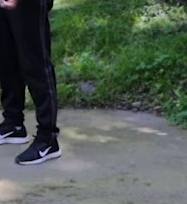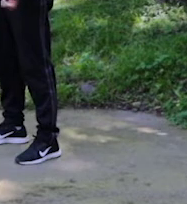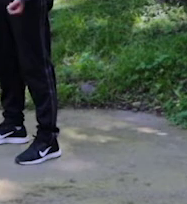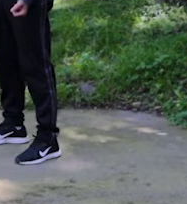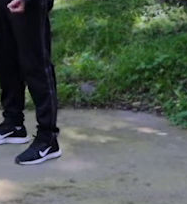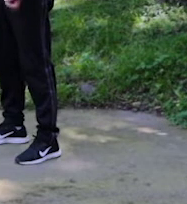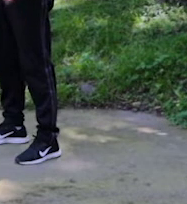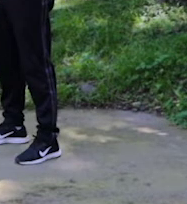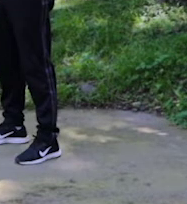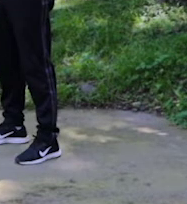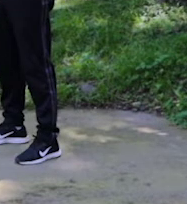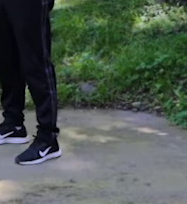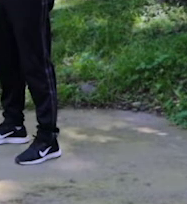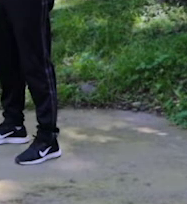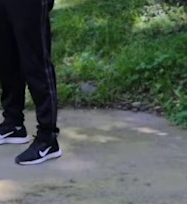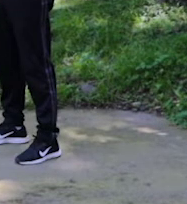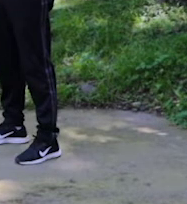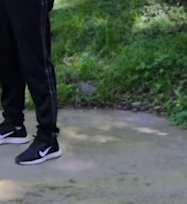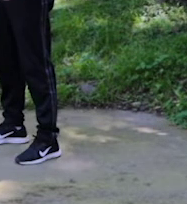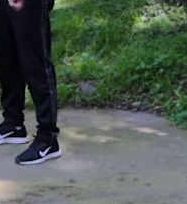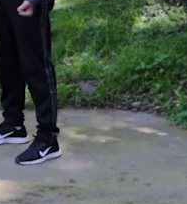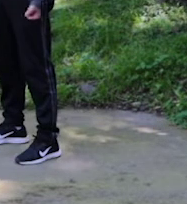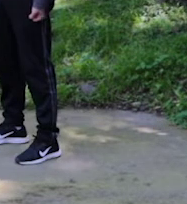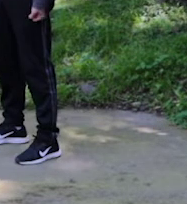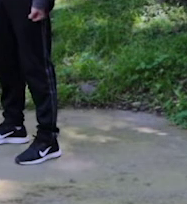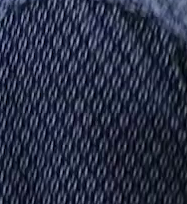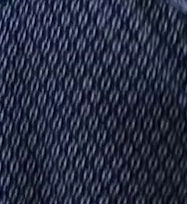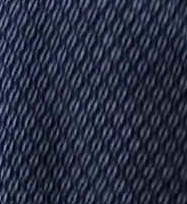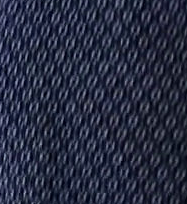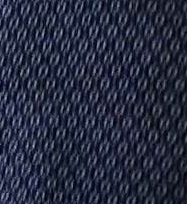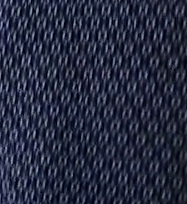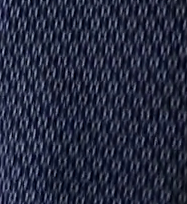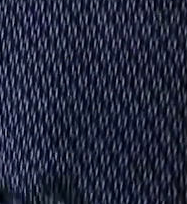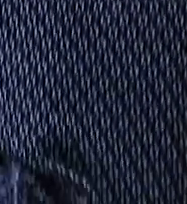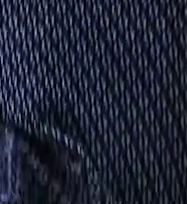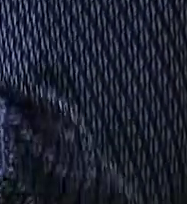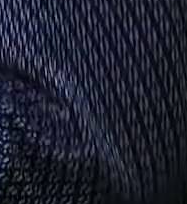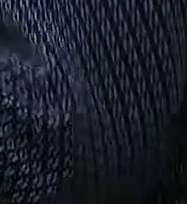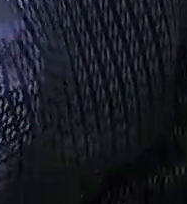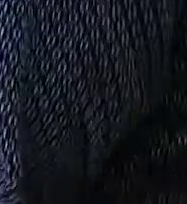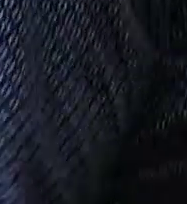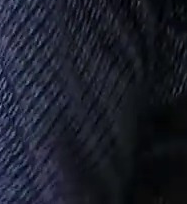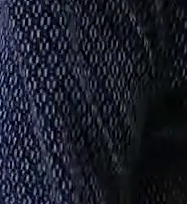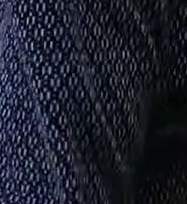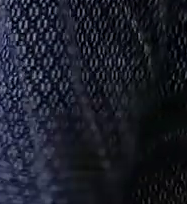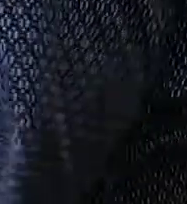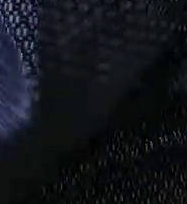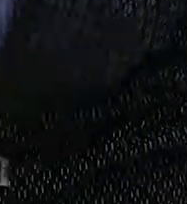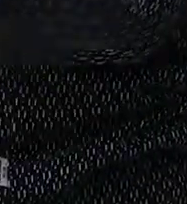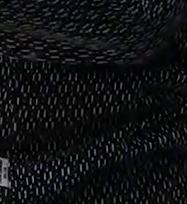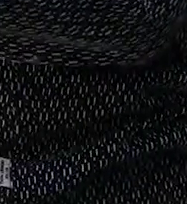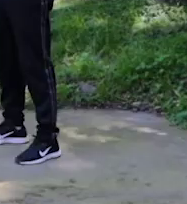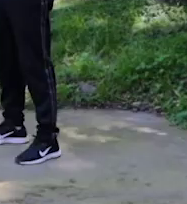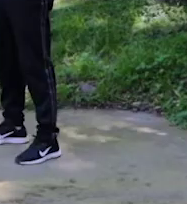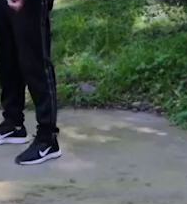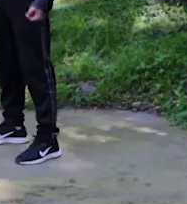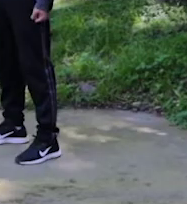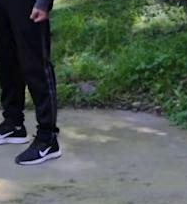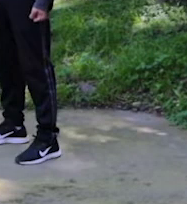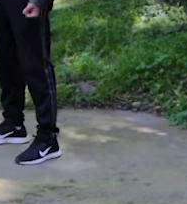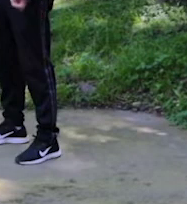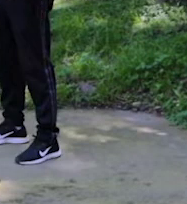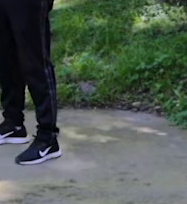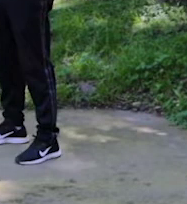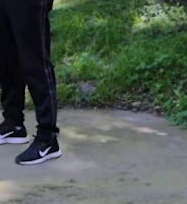nuestro cuerpo y vamos a hacer la flexión a 90 grados. Bajamos, flexionamos, exacto, muy bien, Jair, así,